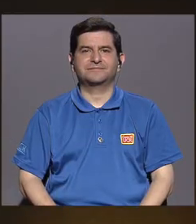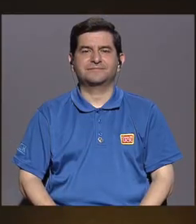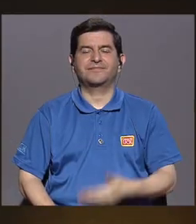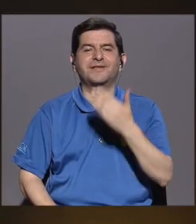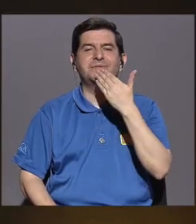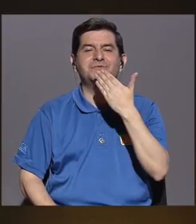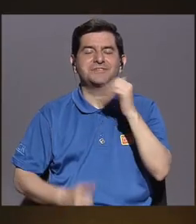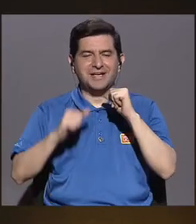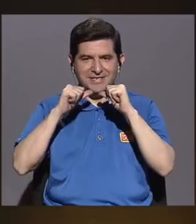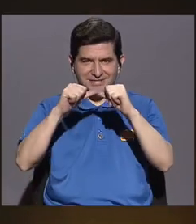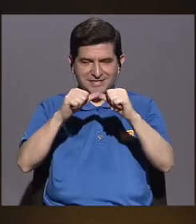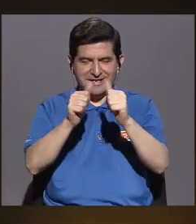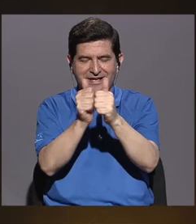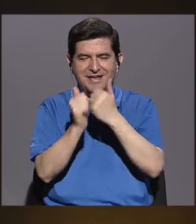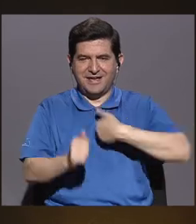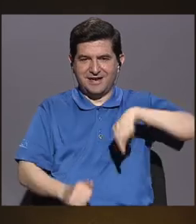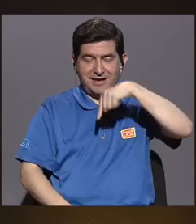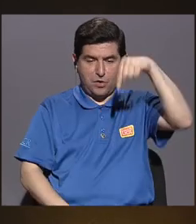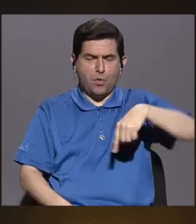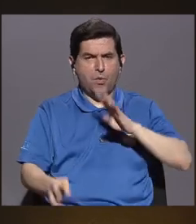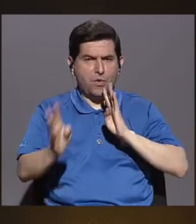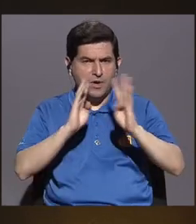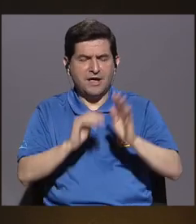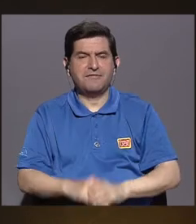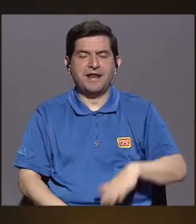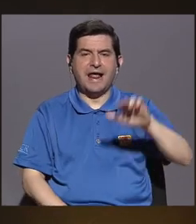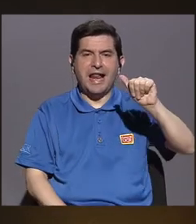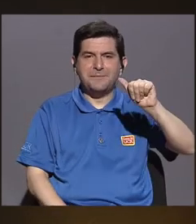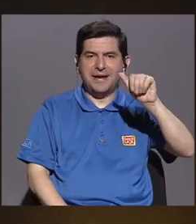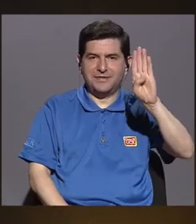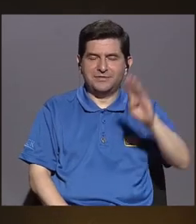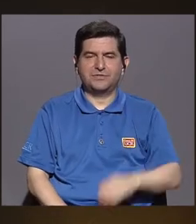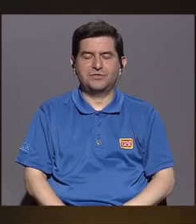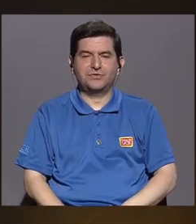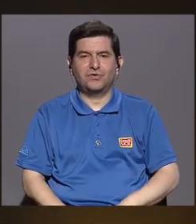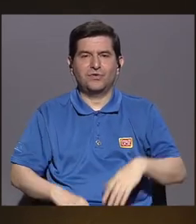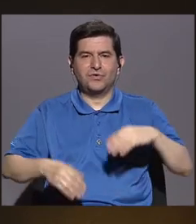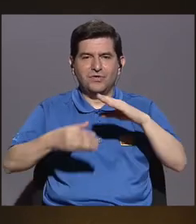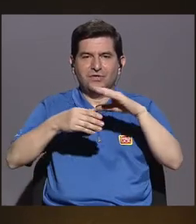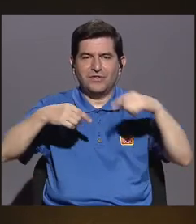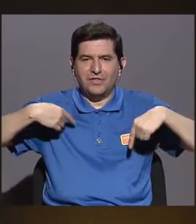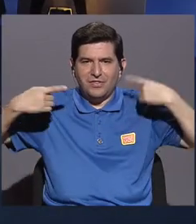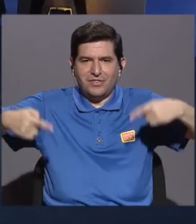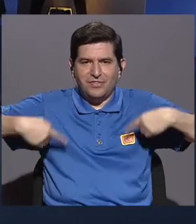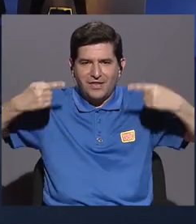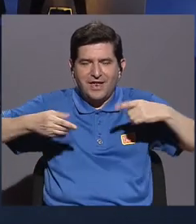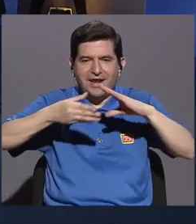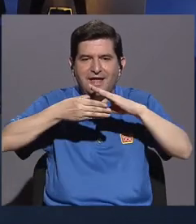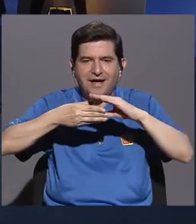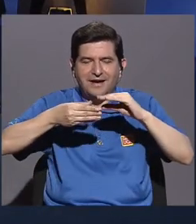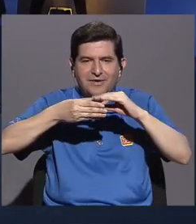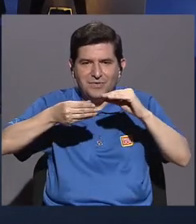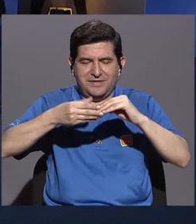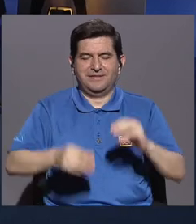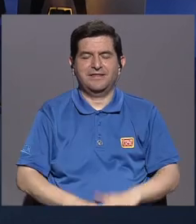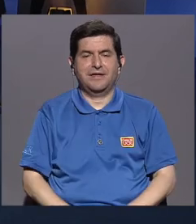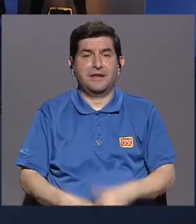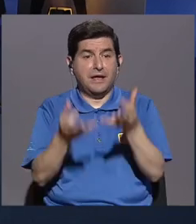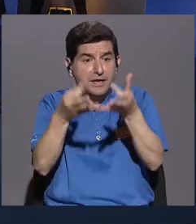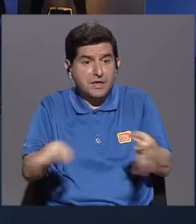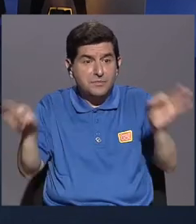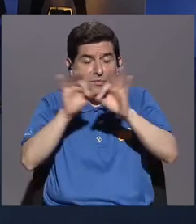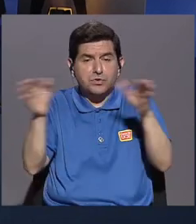Muchas gracias por continuar con nosotros. Hoy conversamos con Alberto Barrantes de La Carretica Cuentera sobre la importancia de